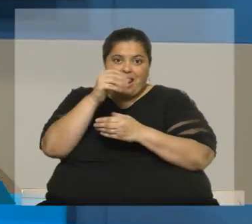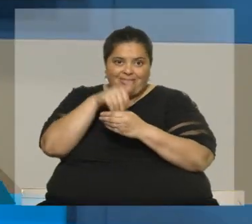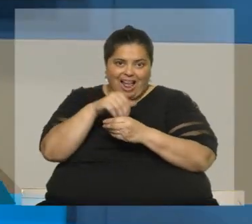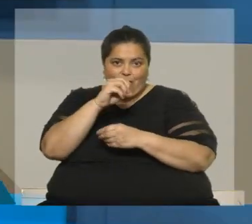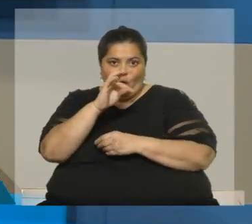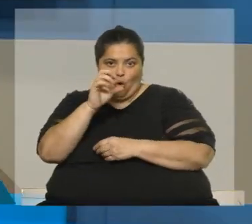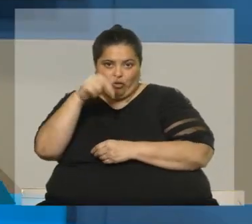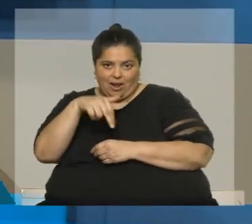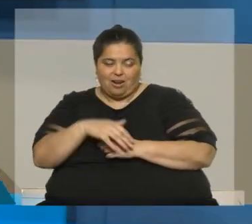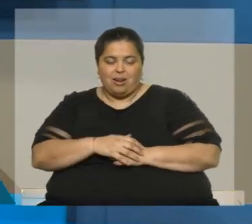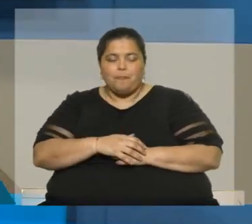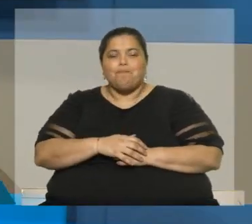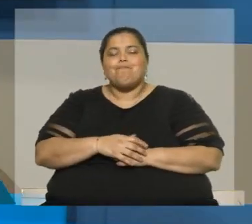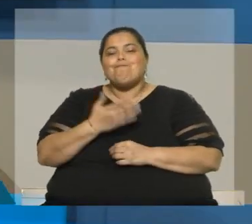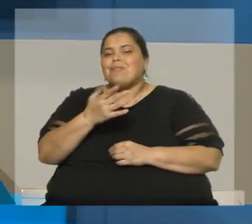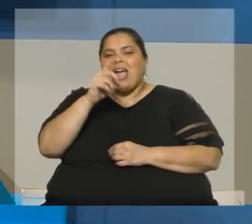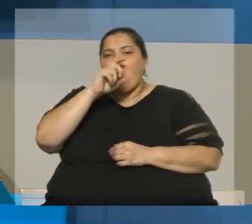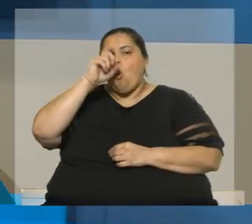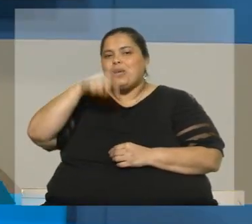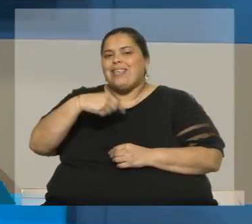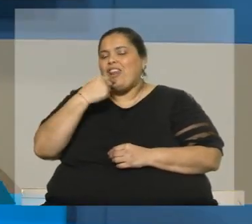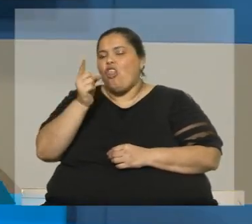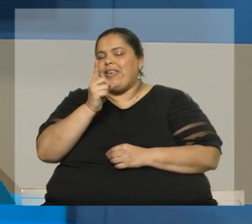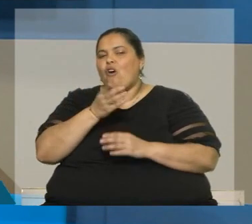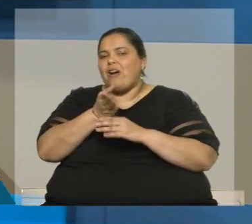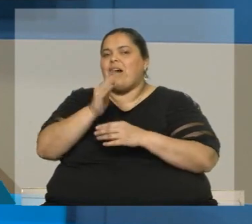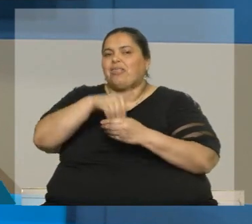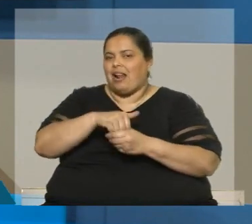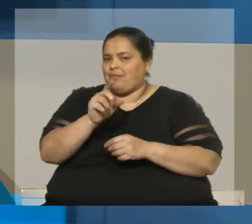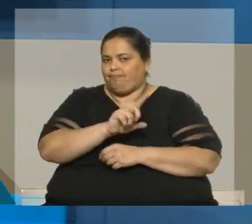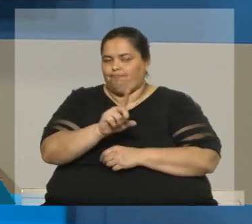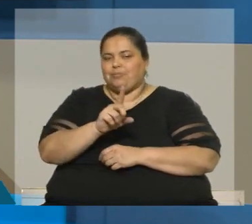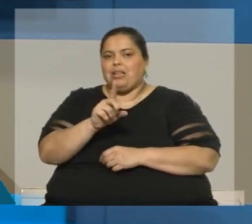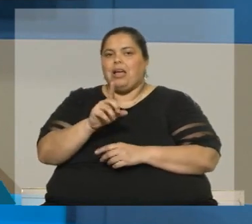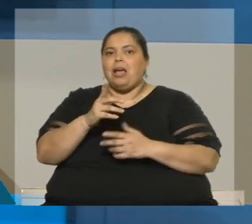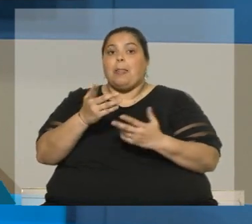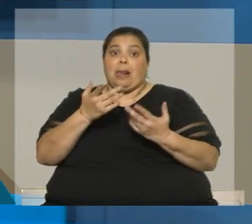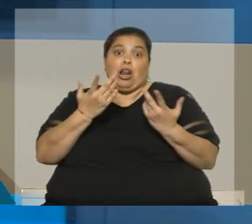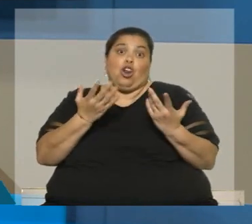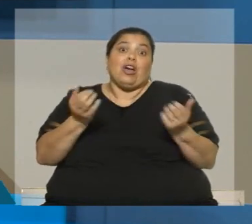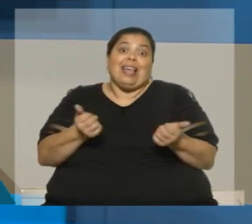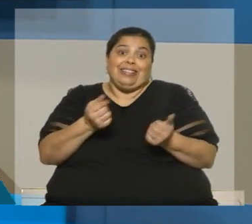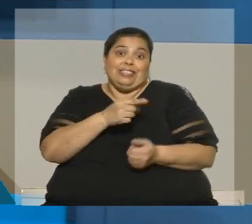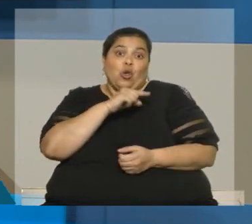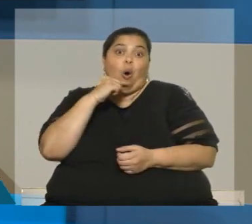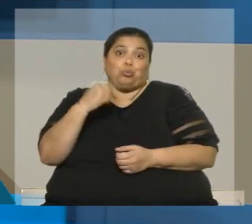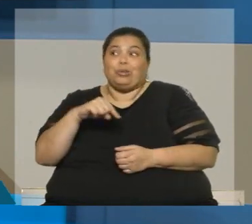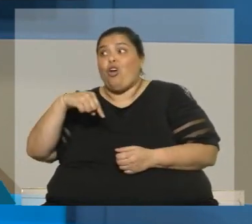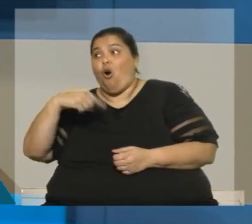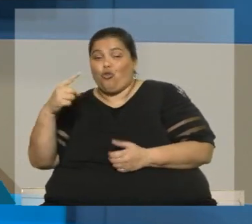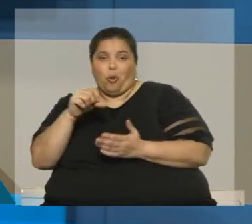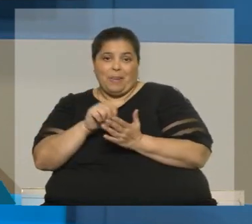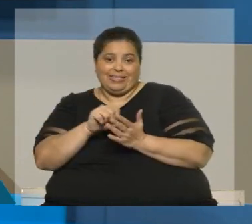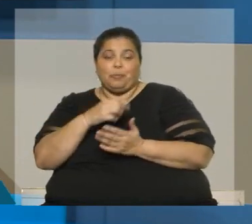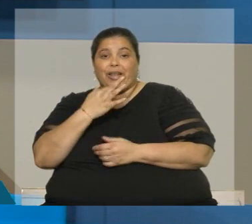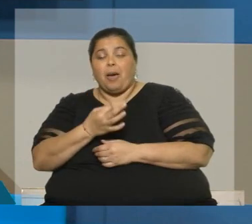así, decir, la Ucrania no había dicho que iba a entrar en la OTAN, de hecho, lo que ha conseguido Putin es que países que eran neutrales históricamente cuando